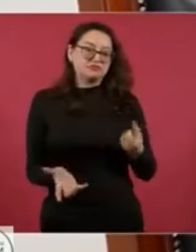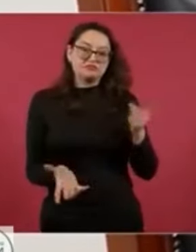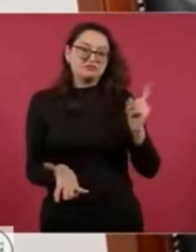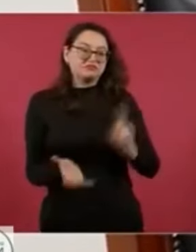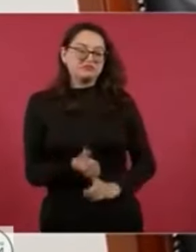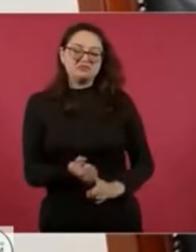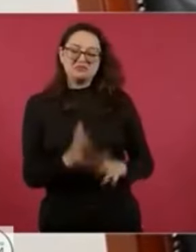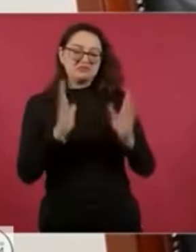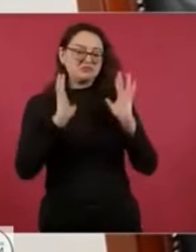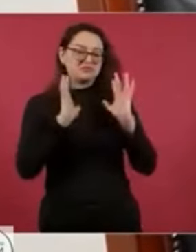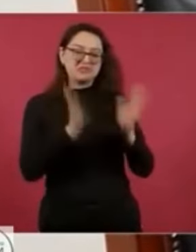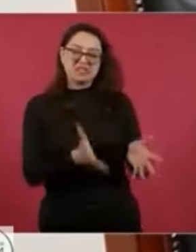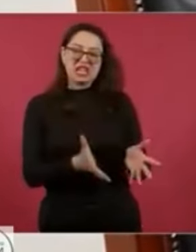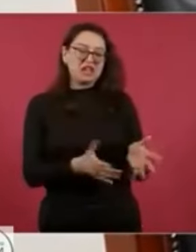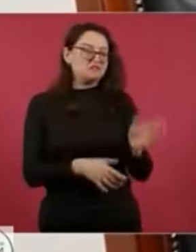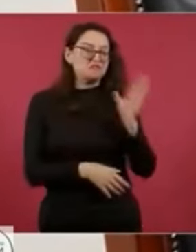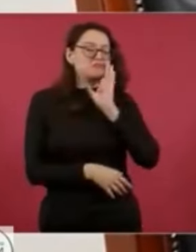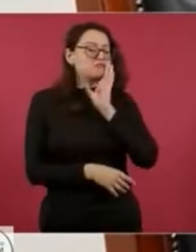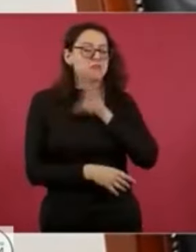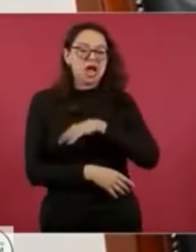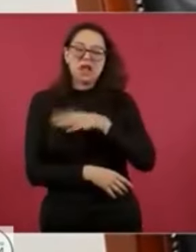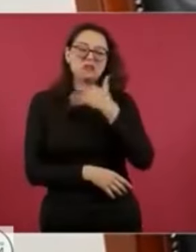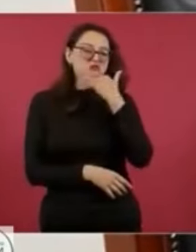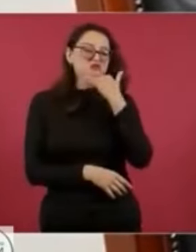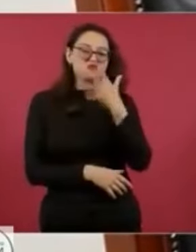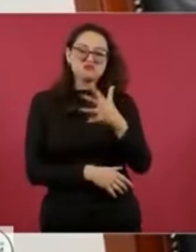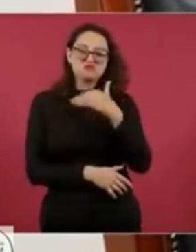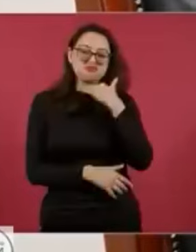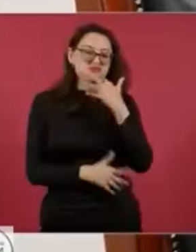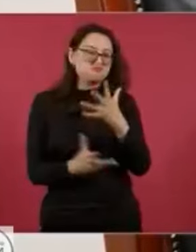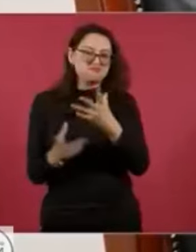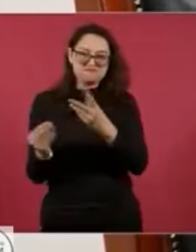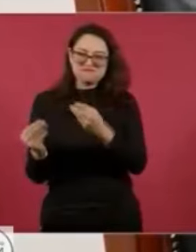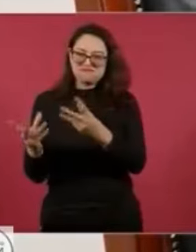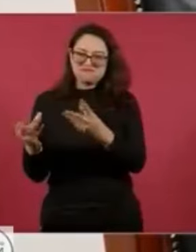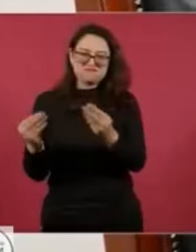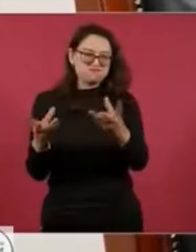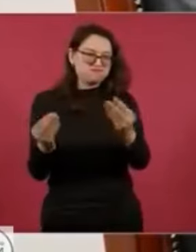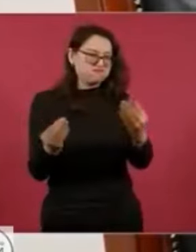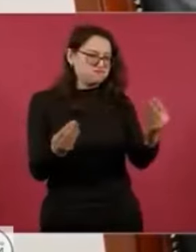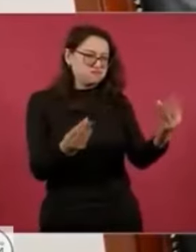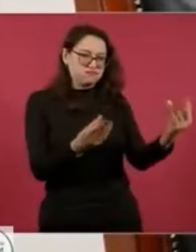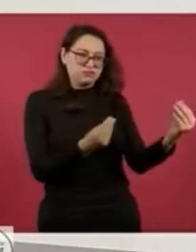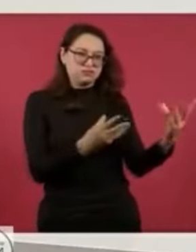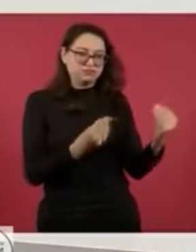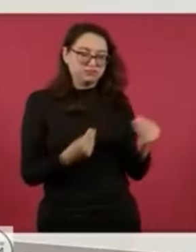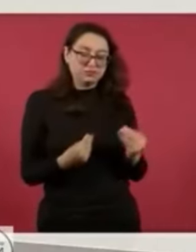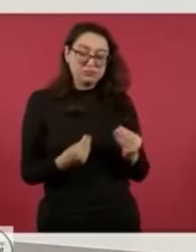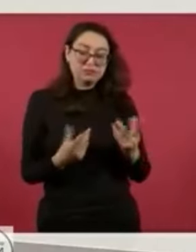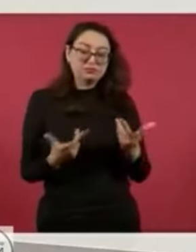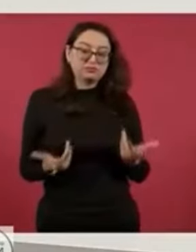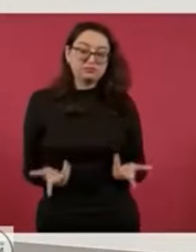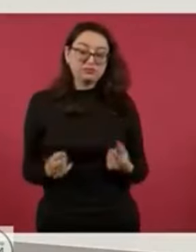muy avanzado que requiere